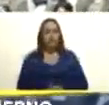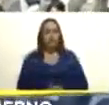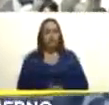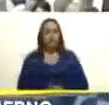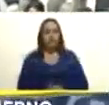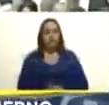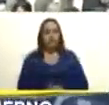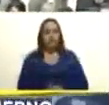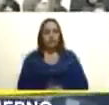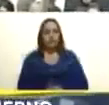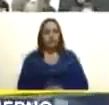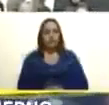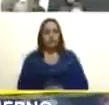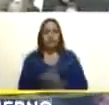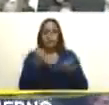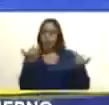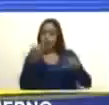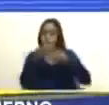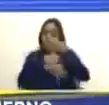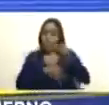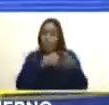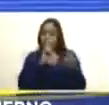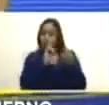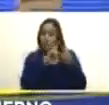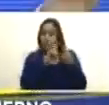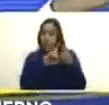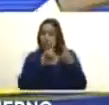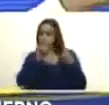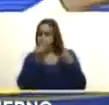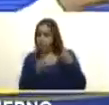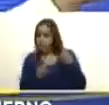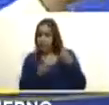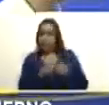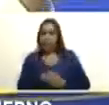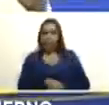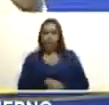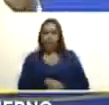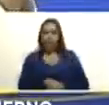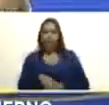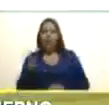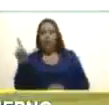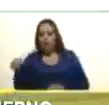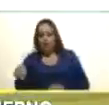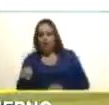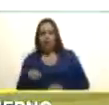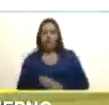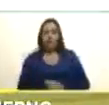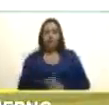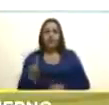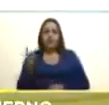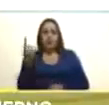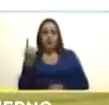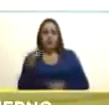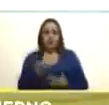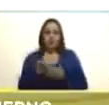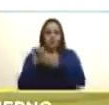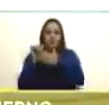hablamos de la primera la primera combatiente un saludo a Silvia Freud está por ahí